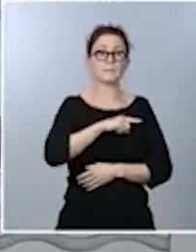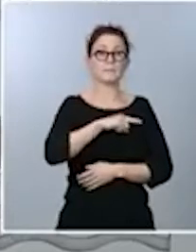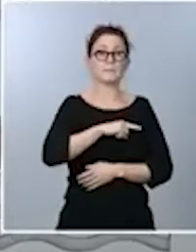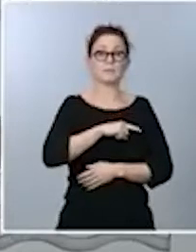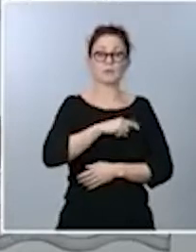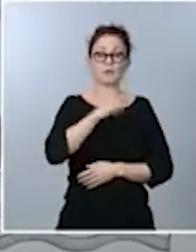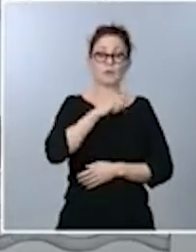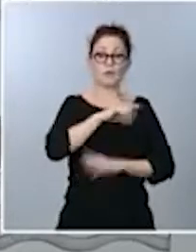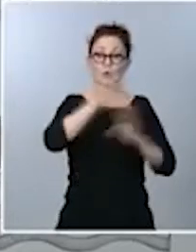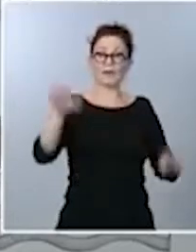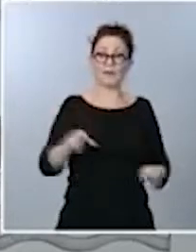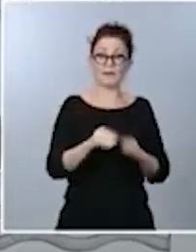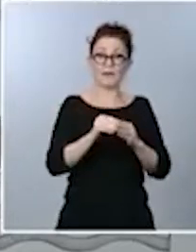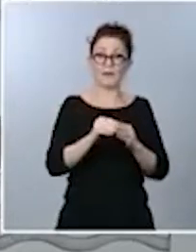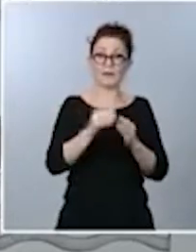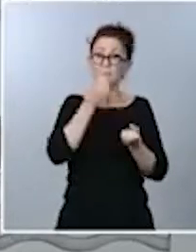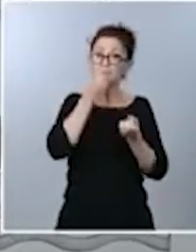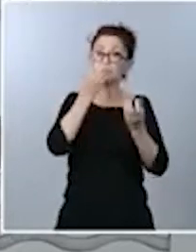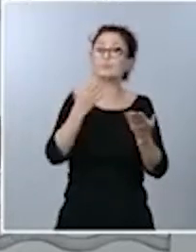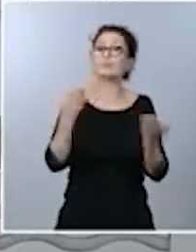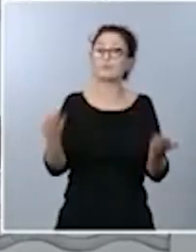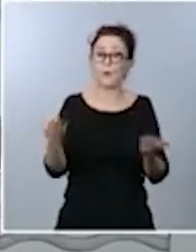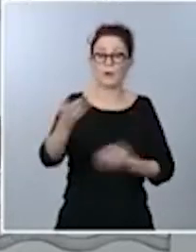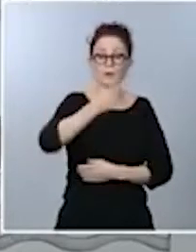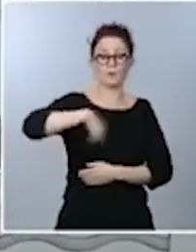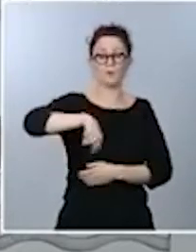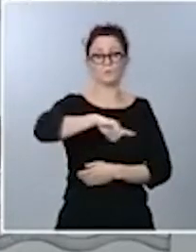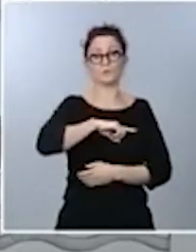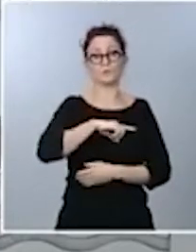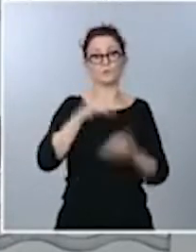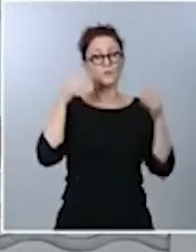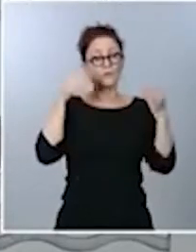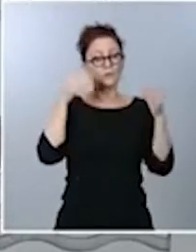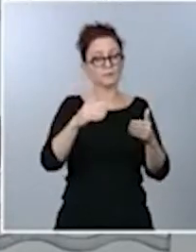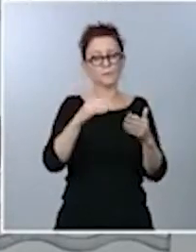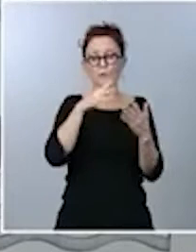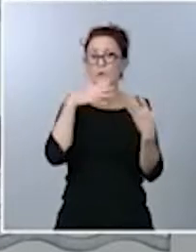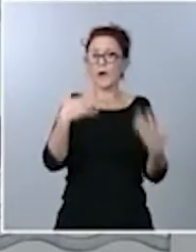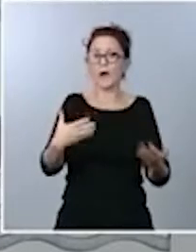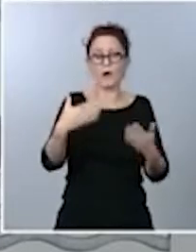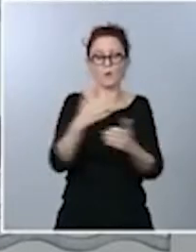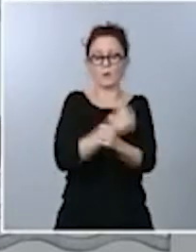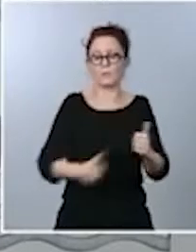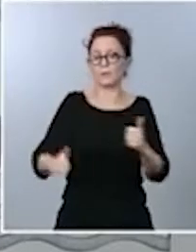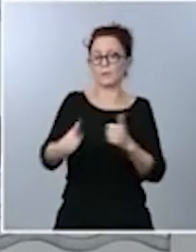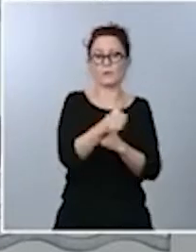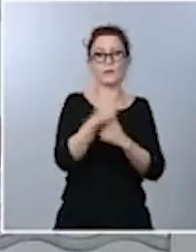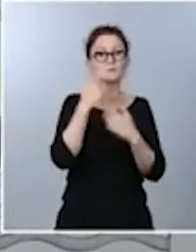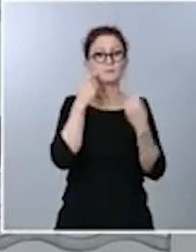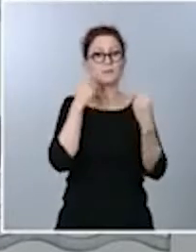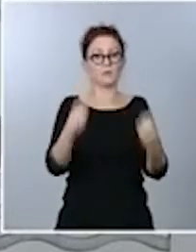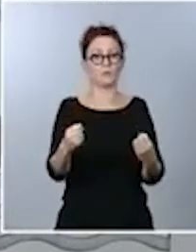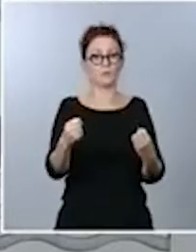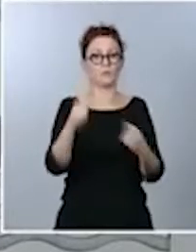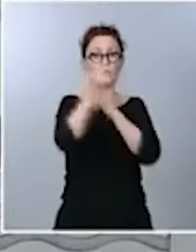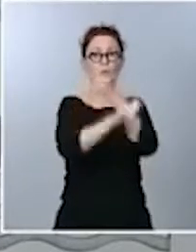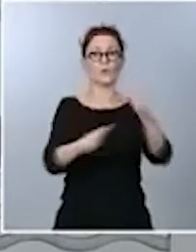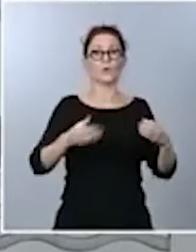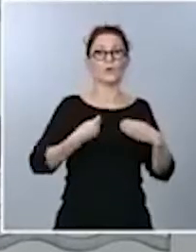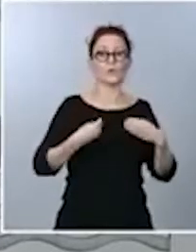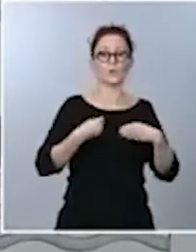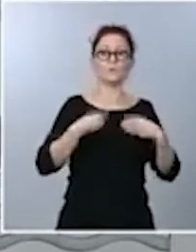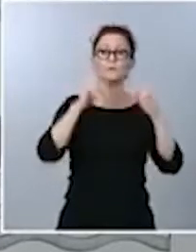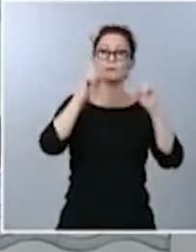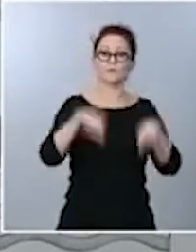se nos pide es que nos ocupemos en este momento de forma prioritaria de la salud de los ciudadanos, de la recuperación